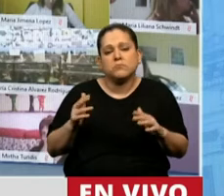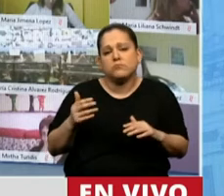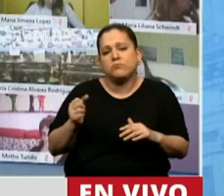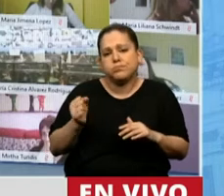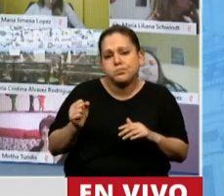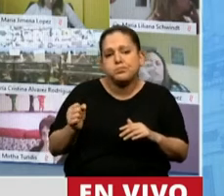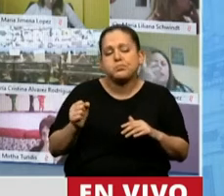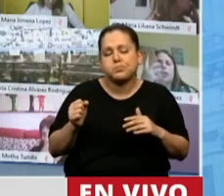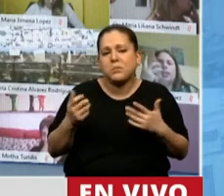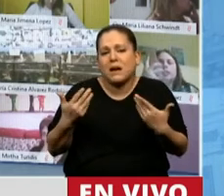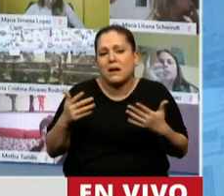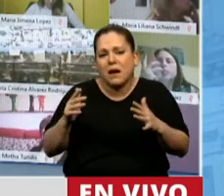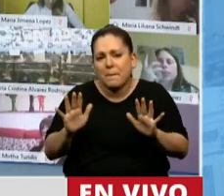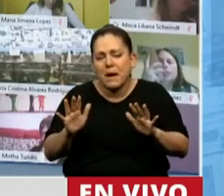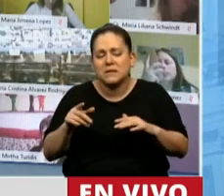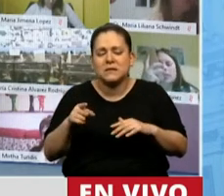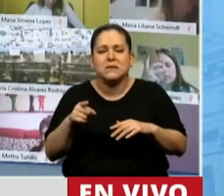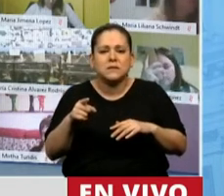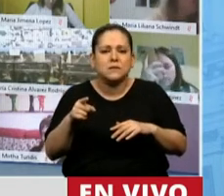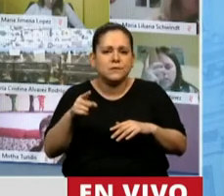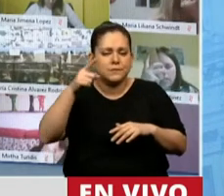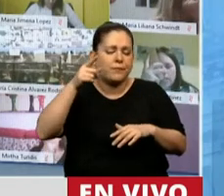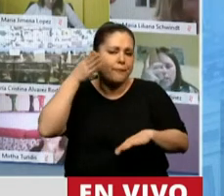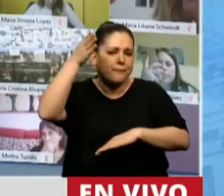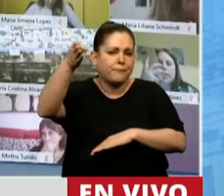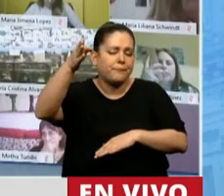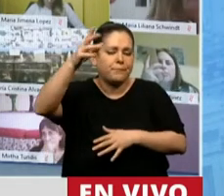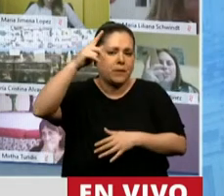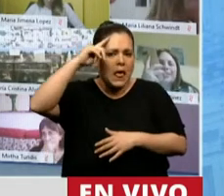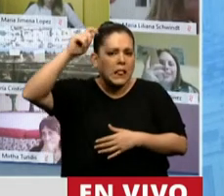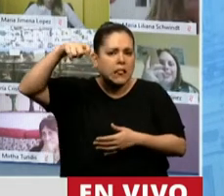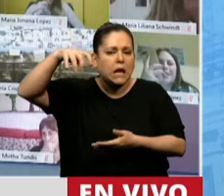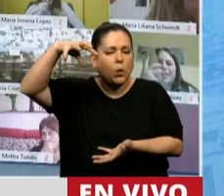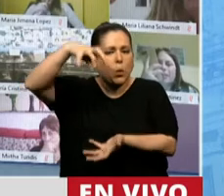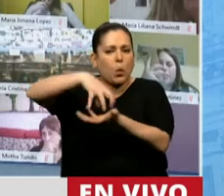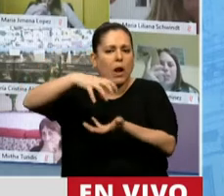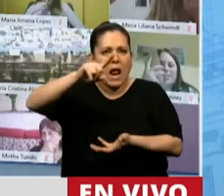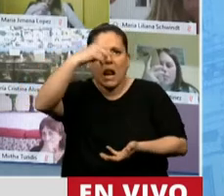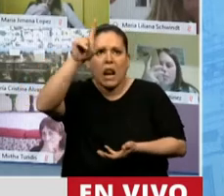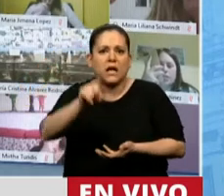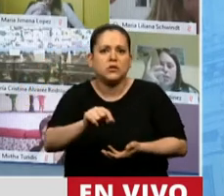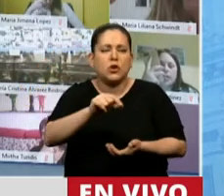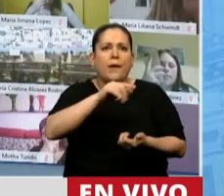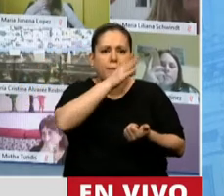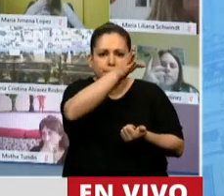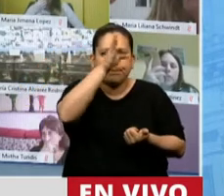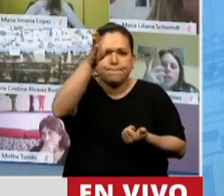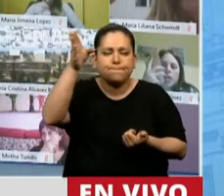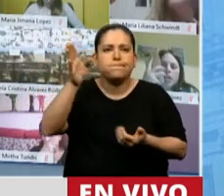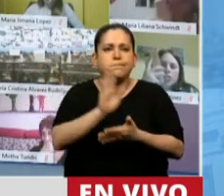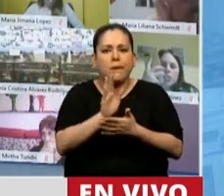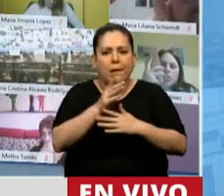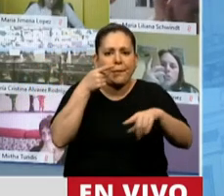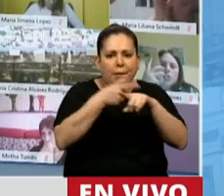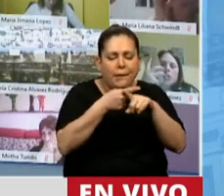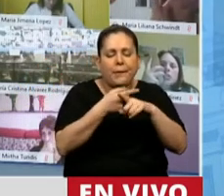pasillear los tribunales nacionales argentinos en defensa de causas